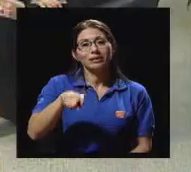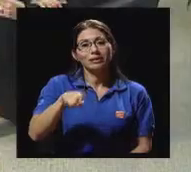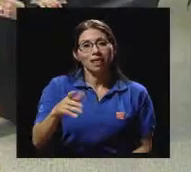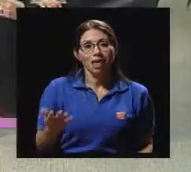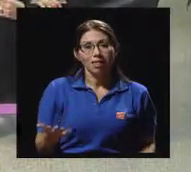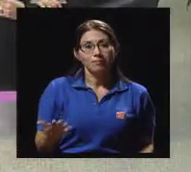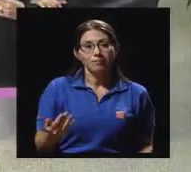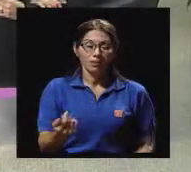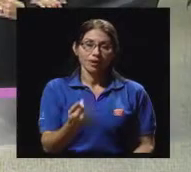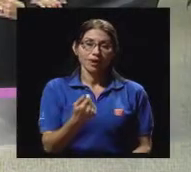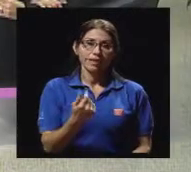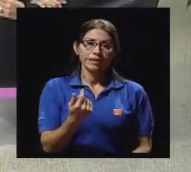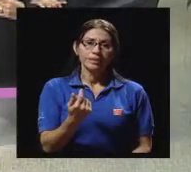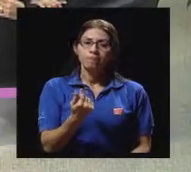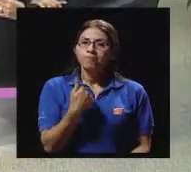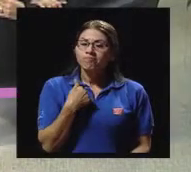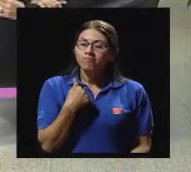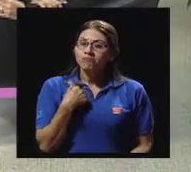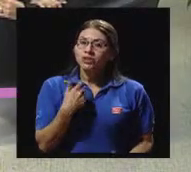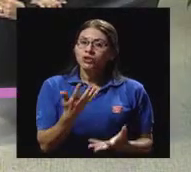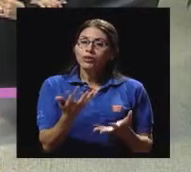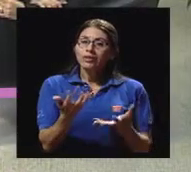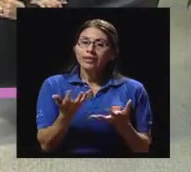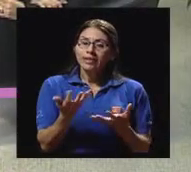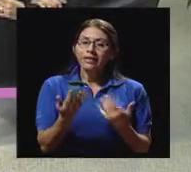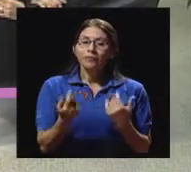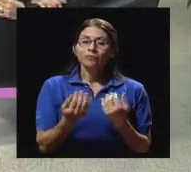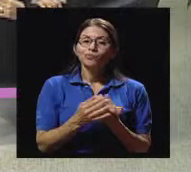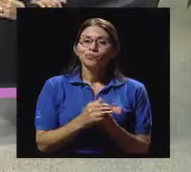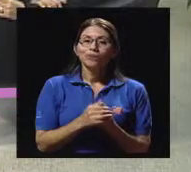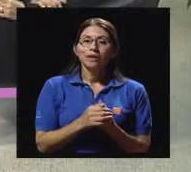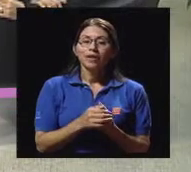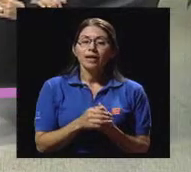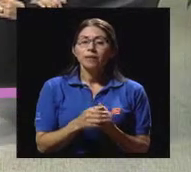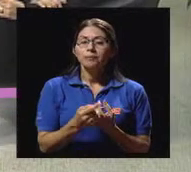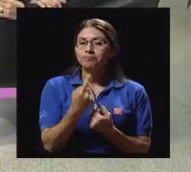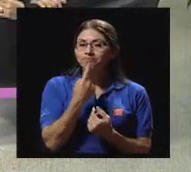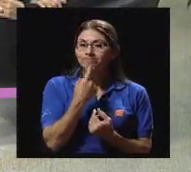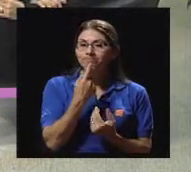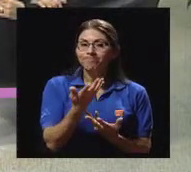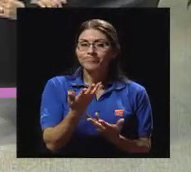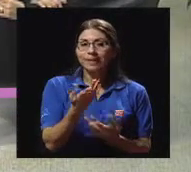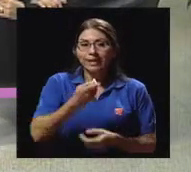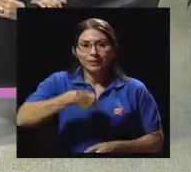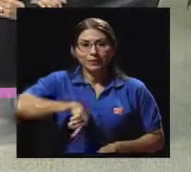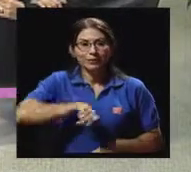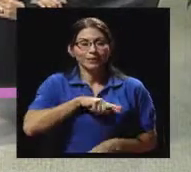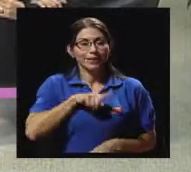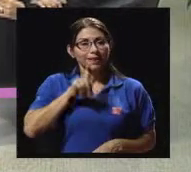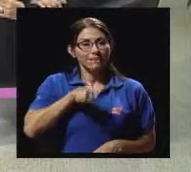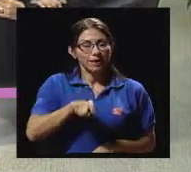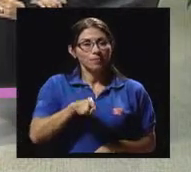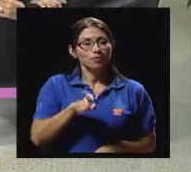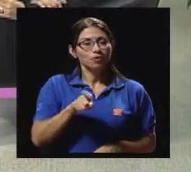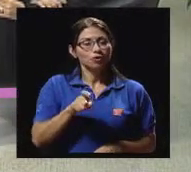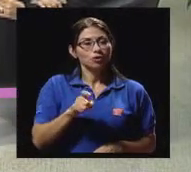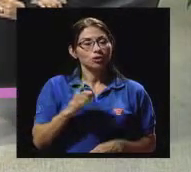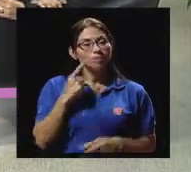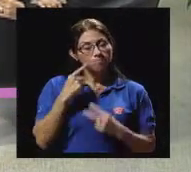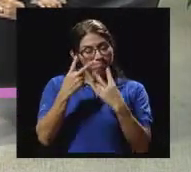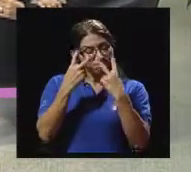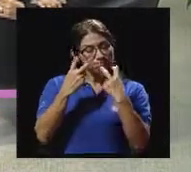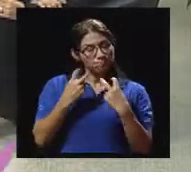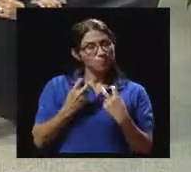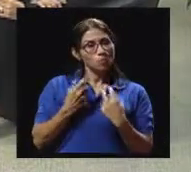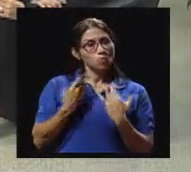Yo lo que tal vez quiero rescatar aquí es que debemos de valorarnos, de